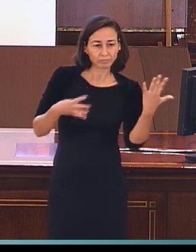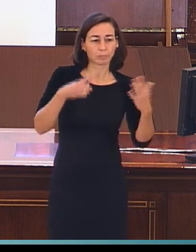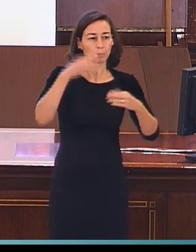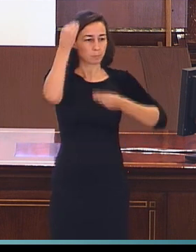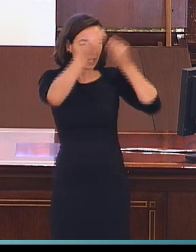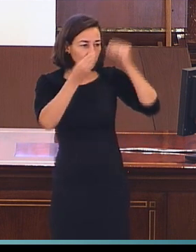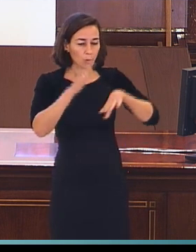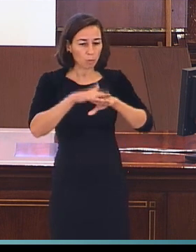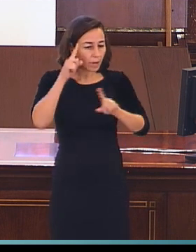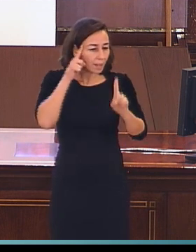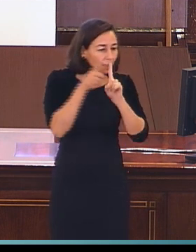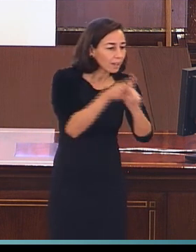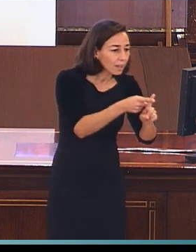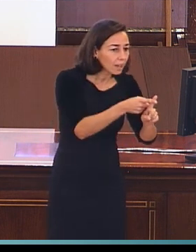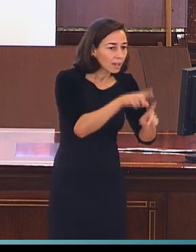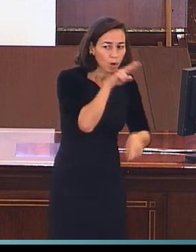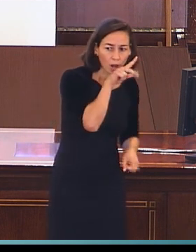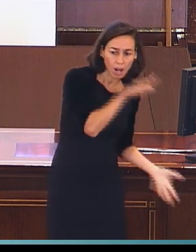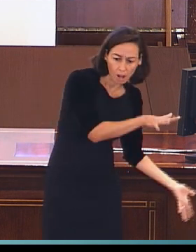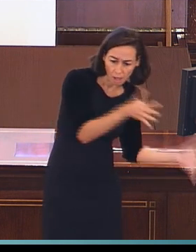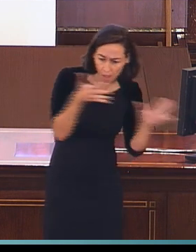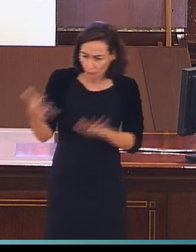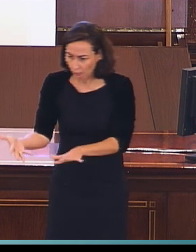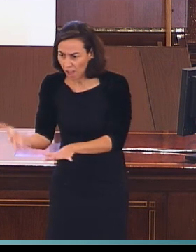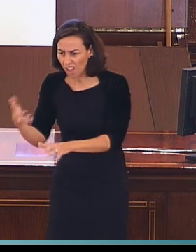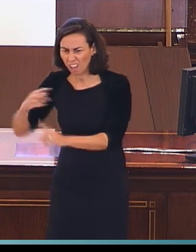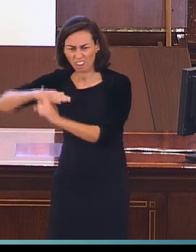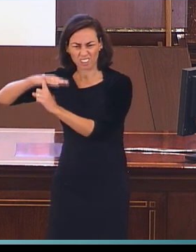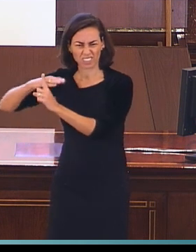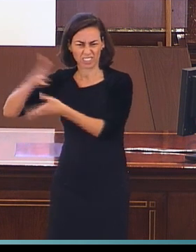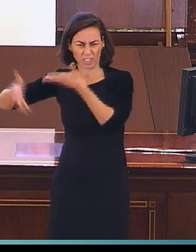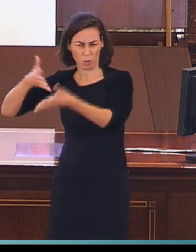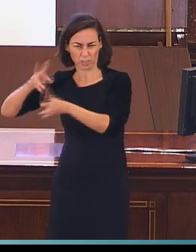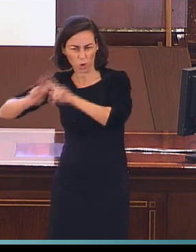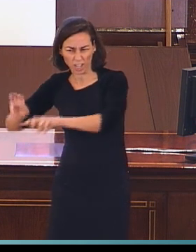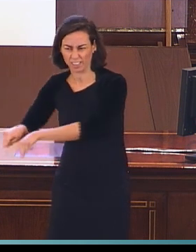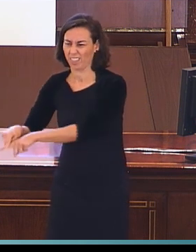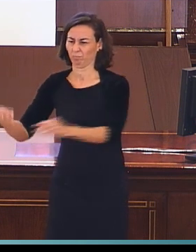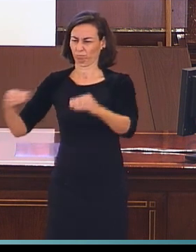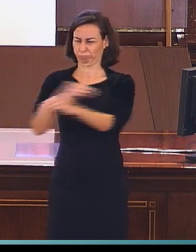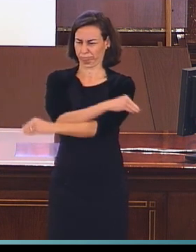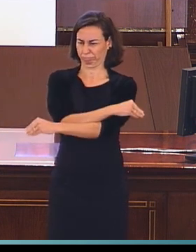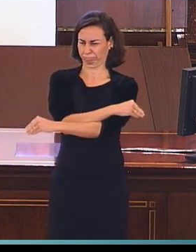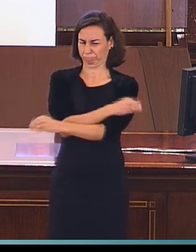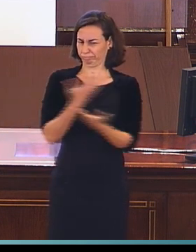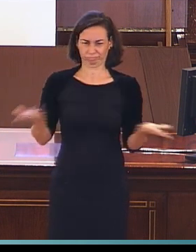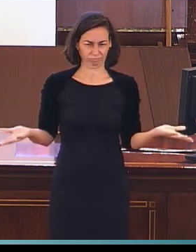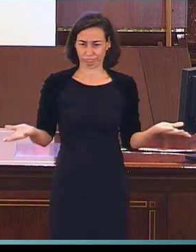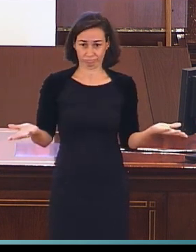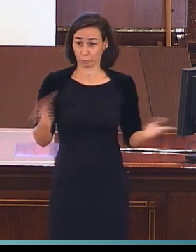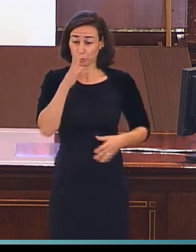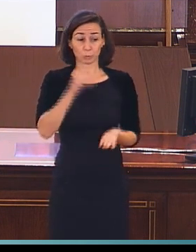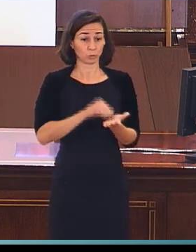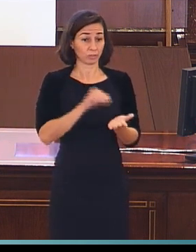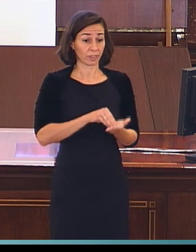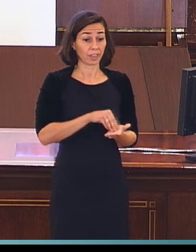pensados desde las lenguas orales para analizar las lenguas de signos. Muchas veces analizamos las lenguas de signos desde la óptica